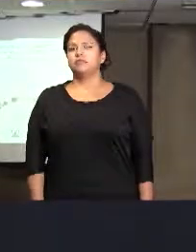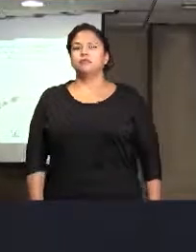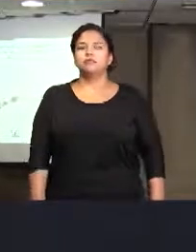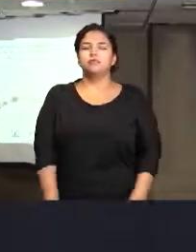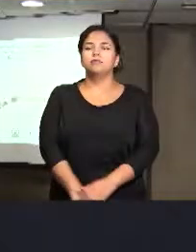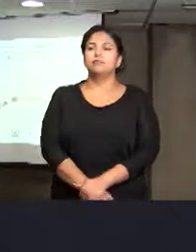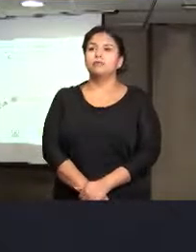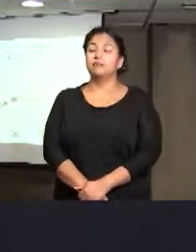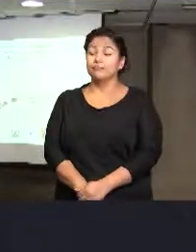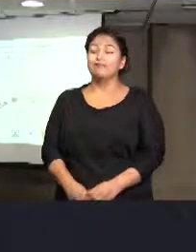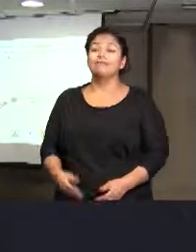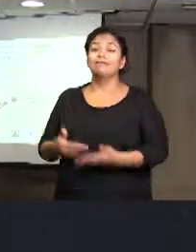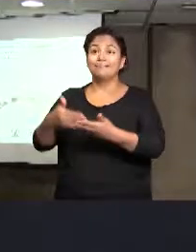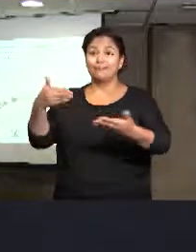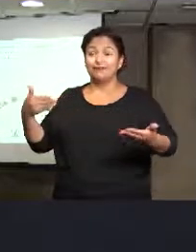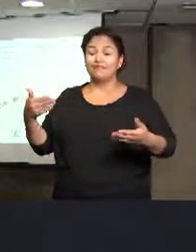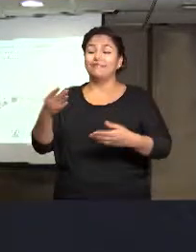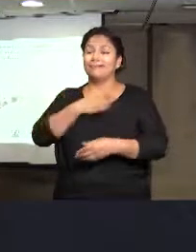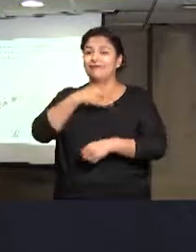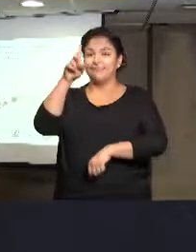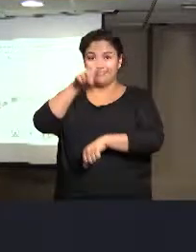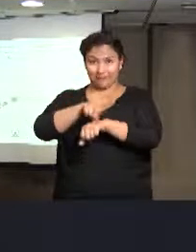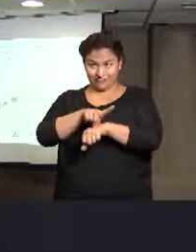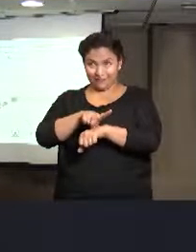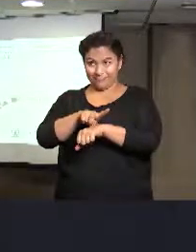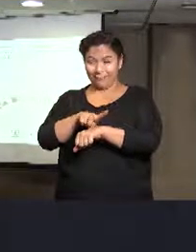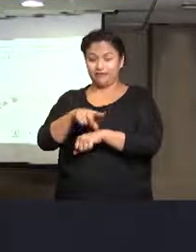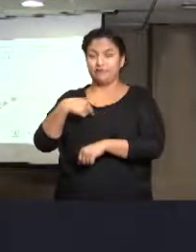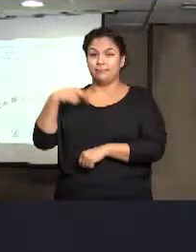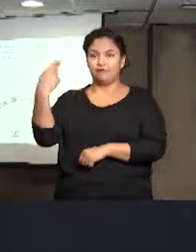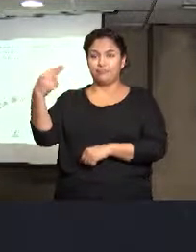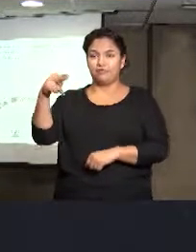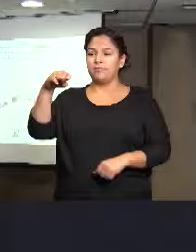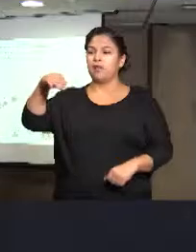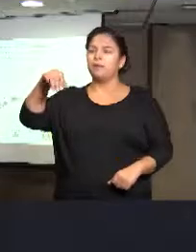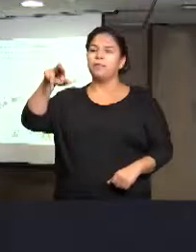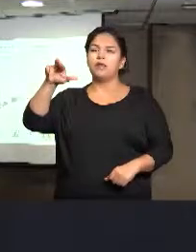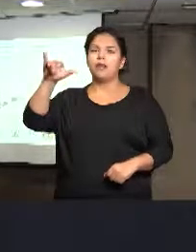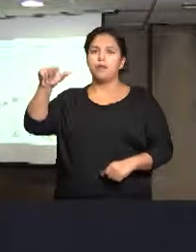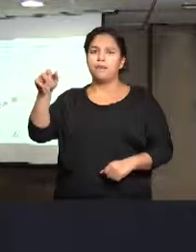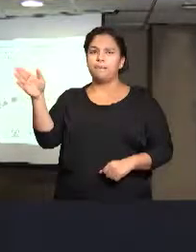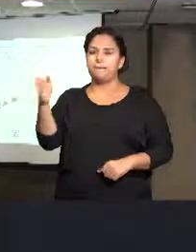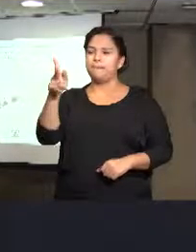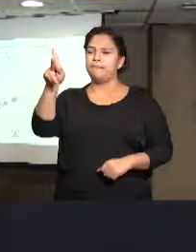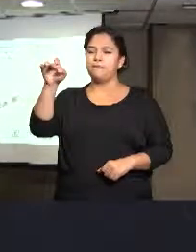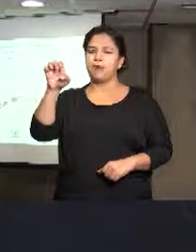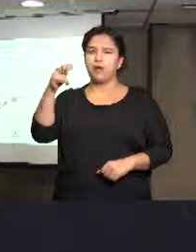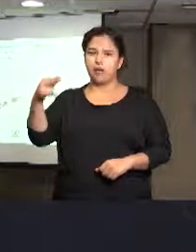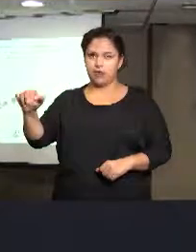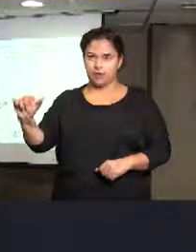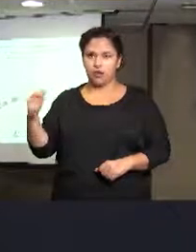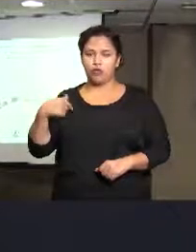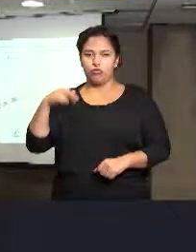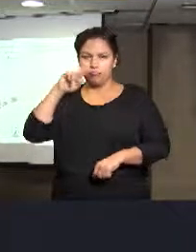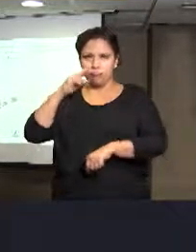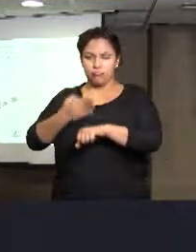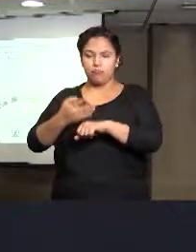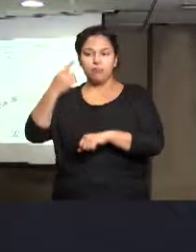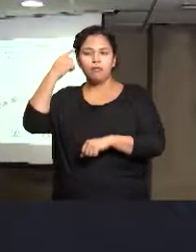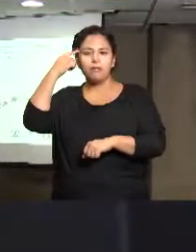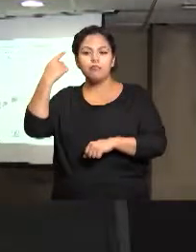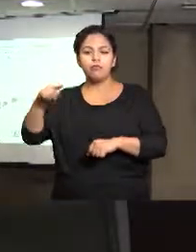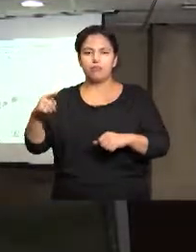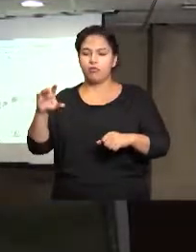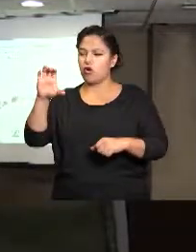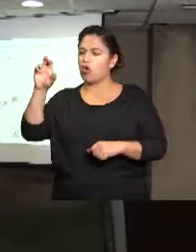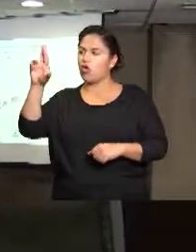Pues bueno, antes que nada, muy buenos días, mi nombre es Miriam Peña, Coordinadora Nacional del Programa contra la Trata de Personas